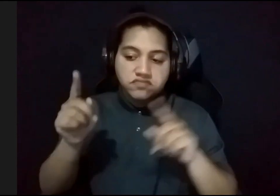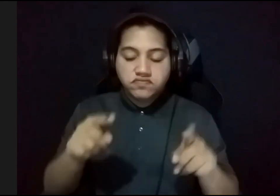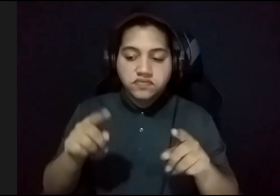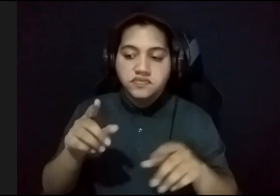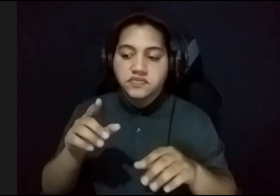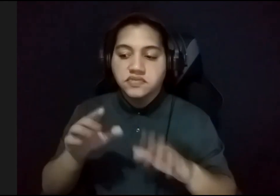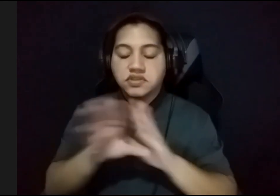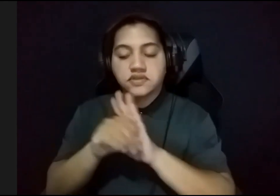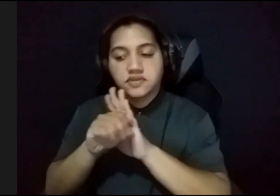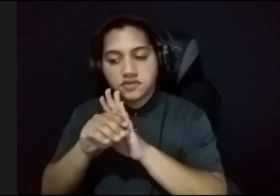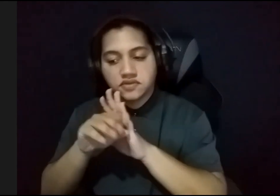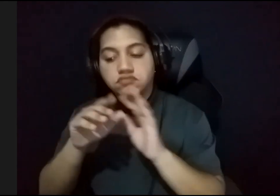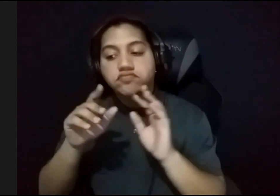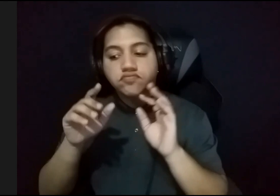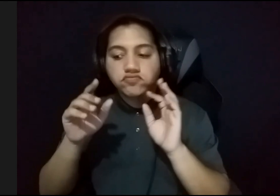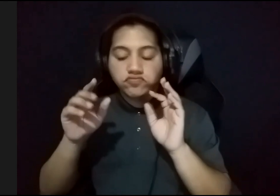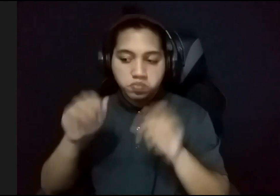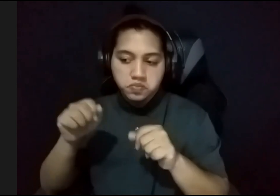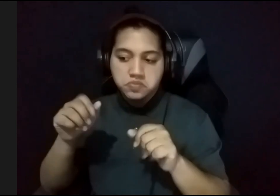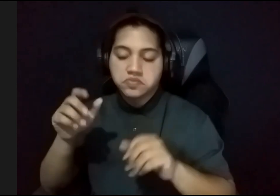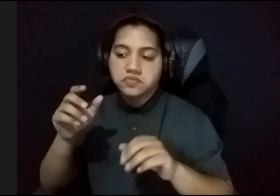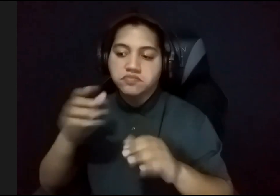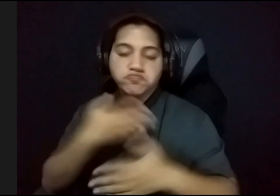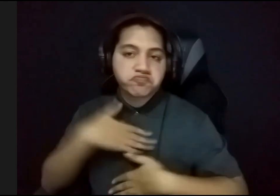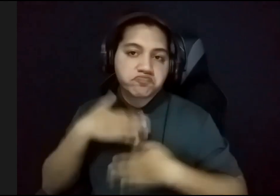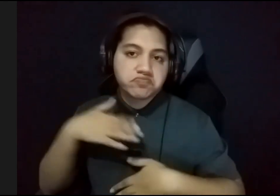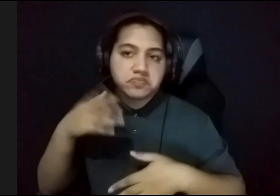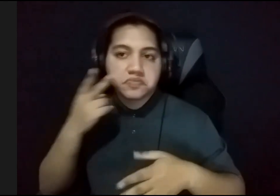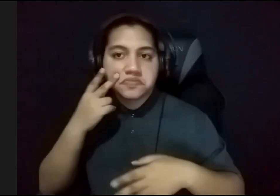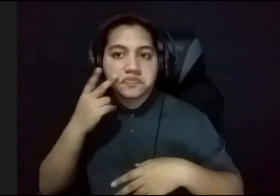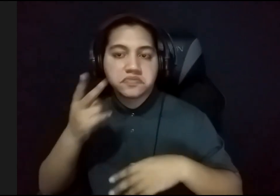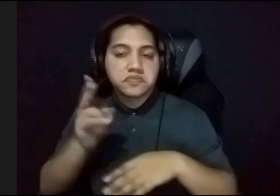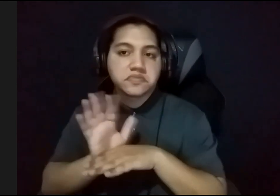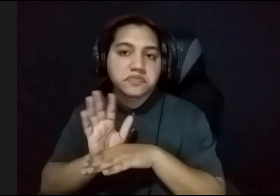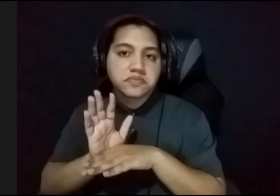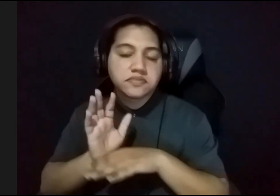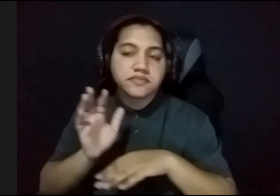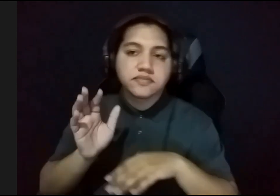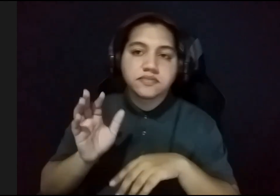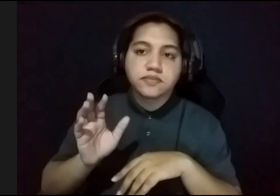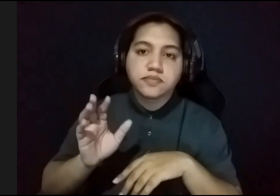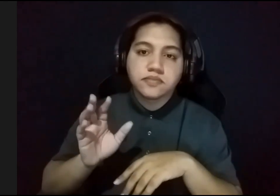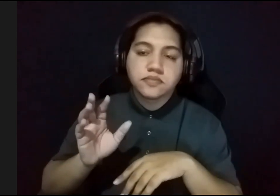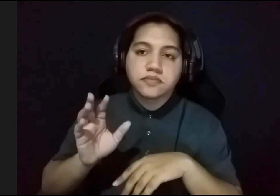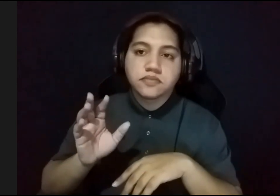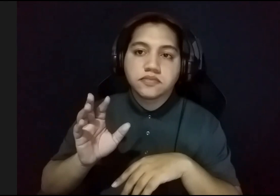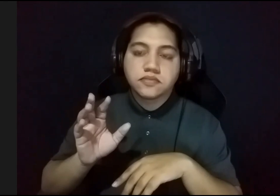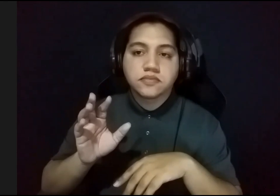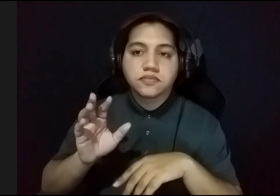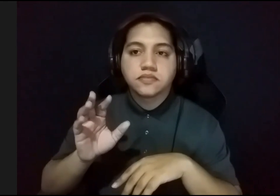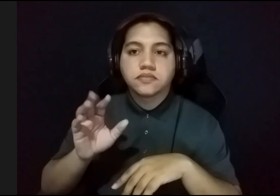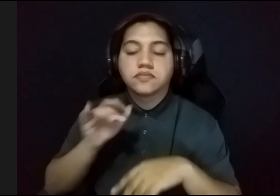sala, pues pudieran tener, y pudieran ver las mismas, y se reflejaba este patriotismo